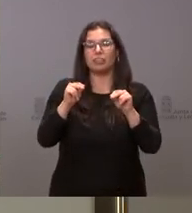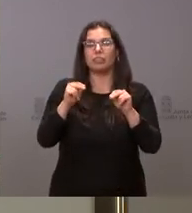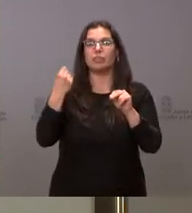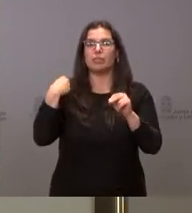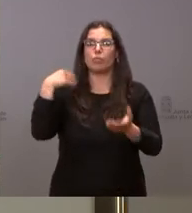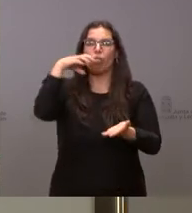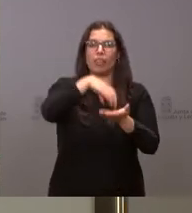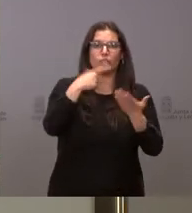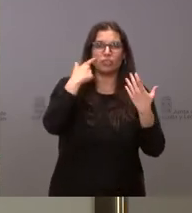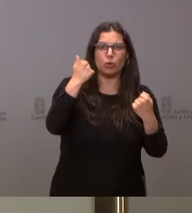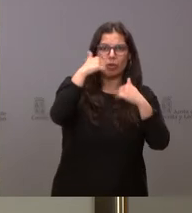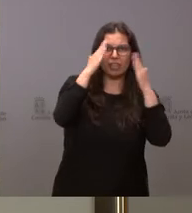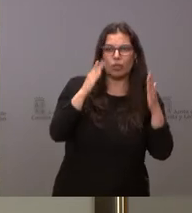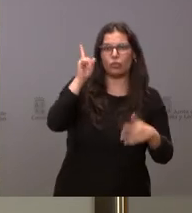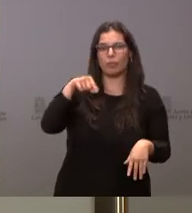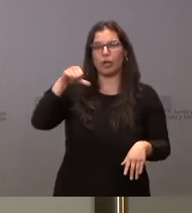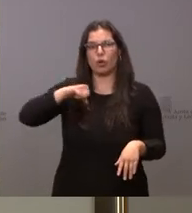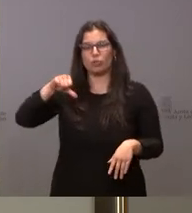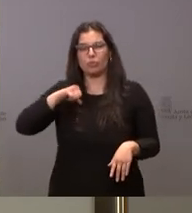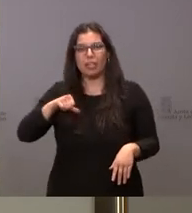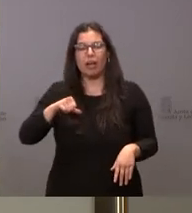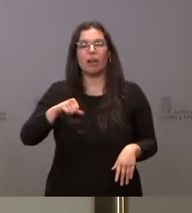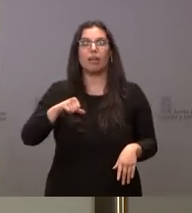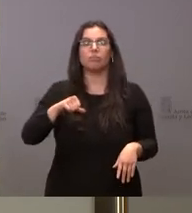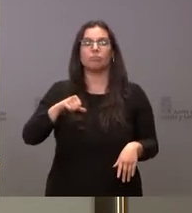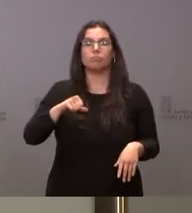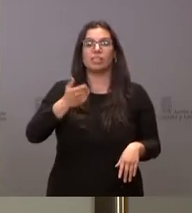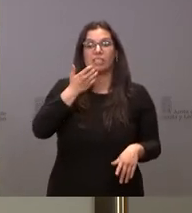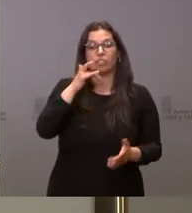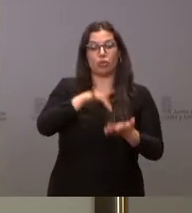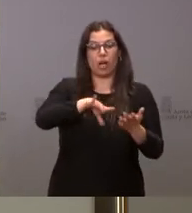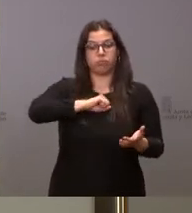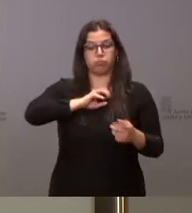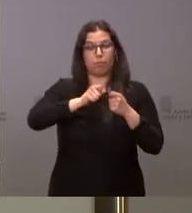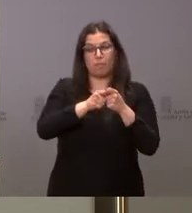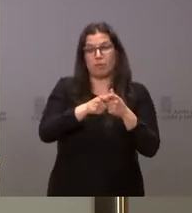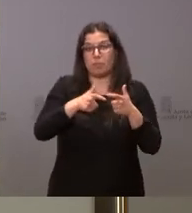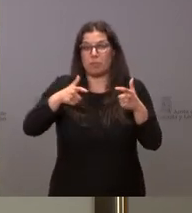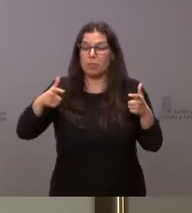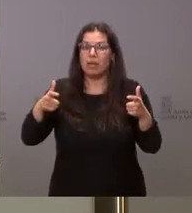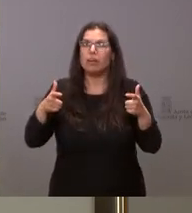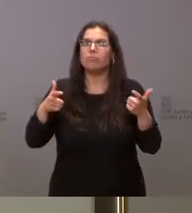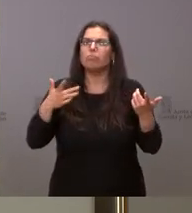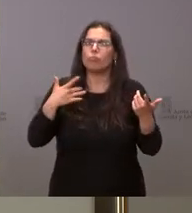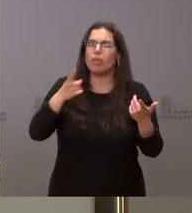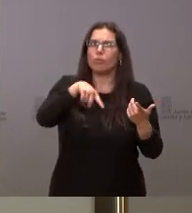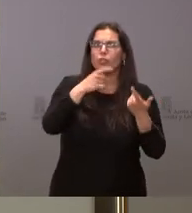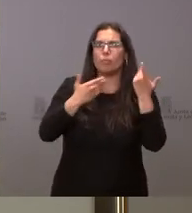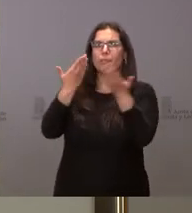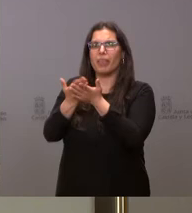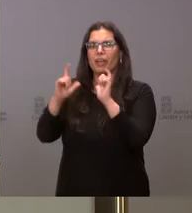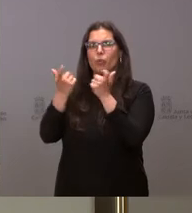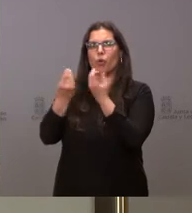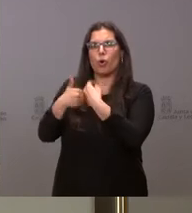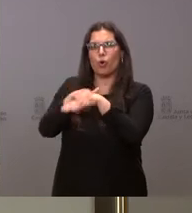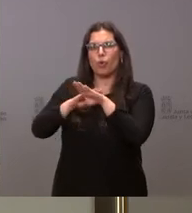atención hospitalaria. Si de seguir esta tendencia al alza, no sé si pedirían alguna reunión con el Gobierno Central para